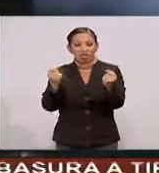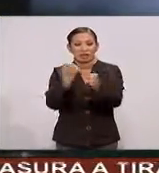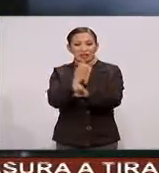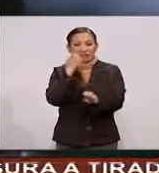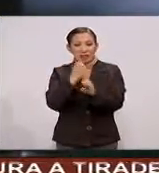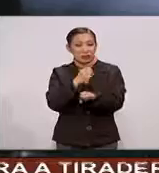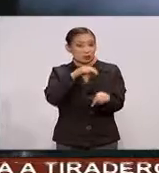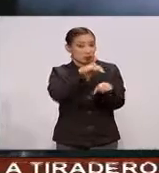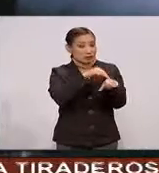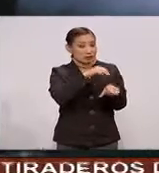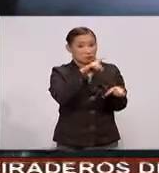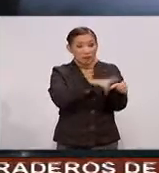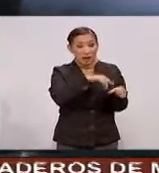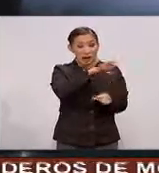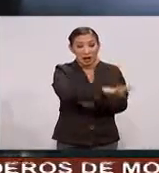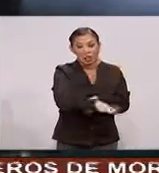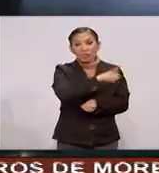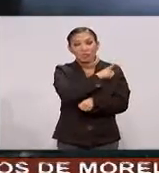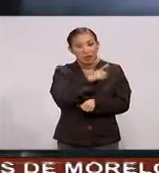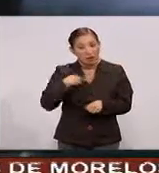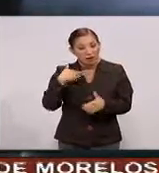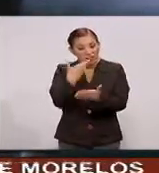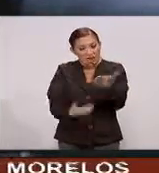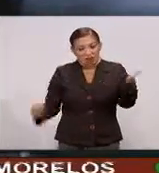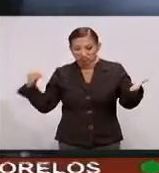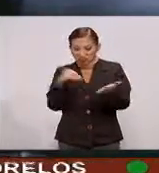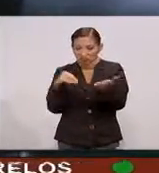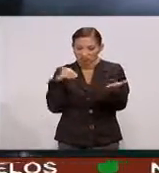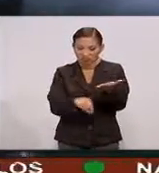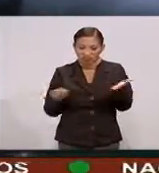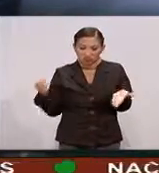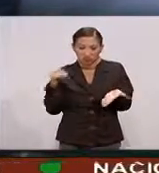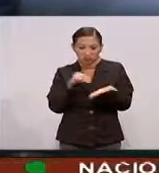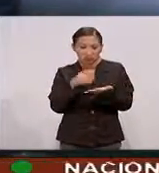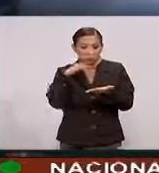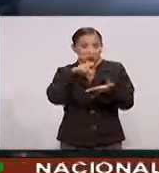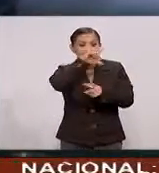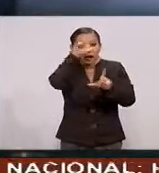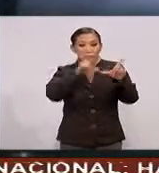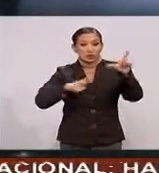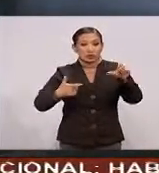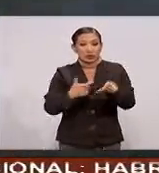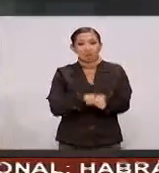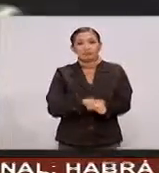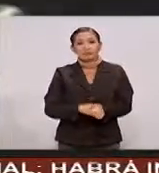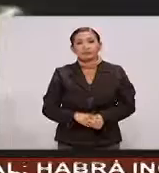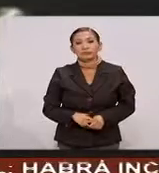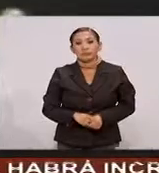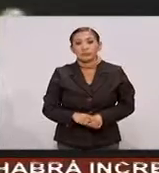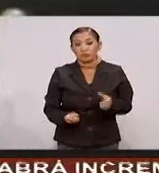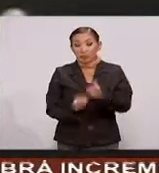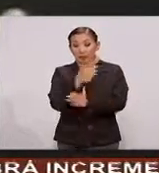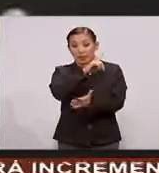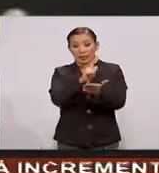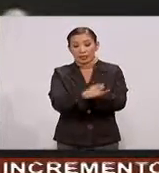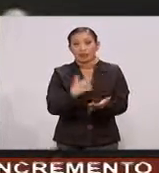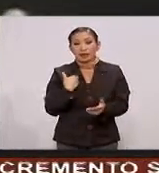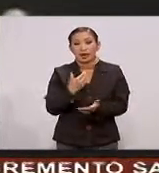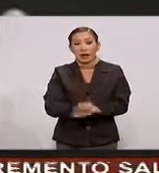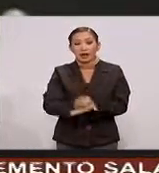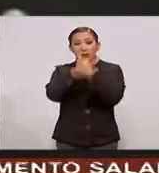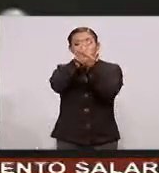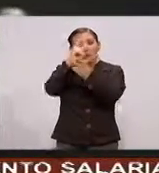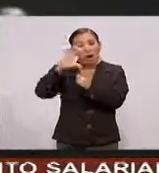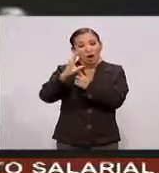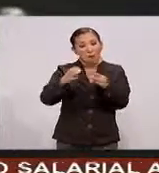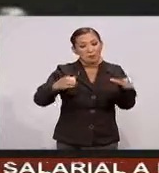estatales Y municipales Tendrá que ser registrada Y subida En un registro nacional La nueva ley Permiterá la creación De